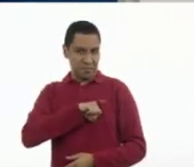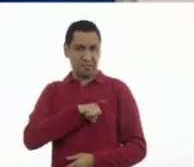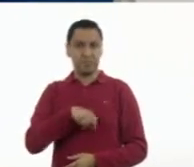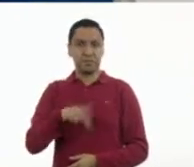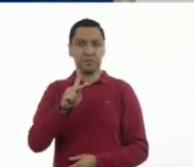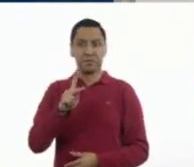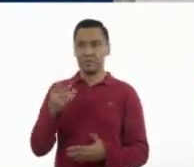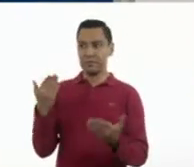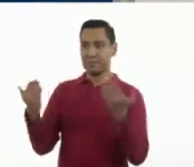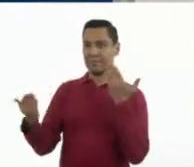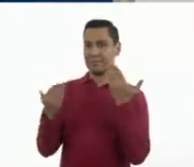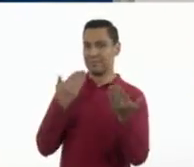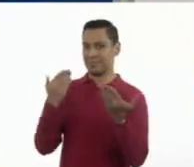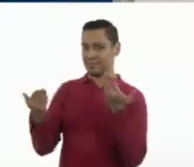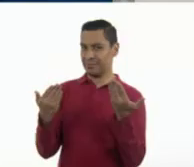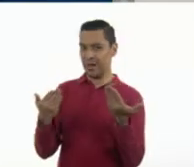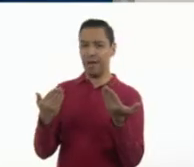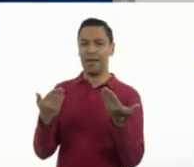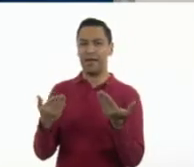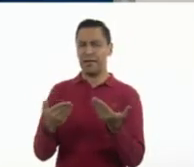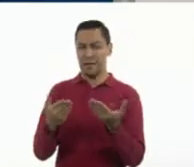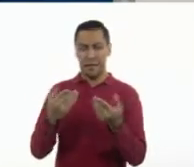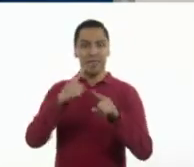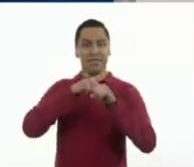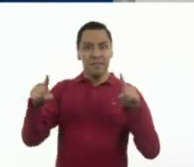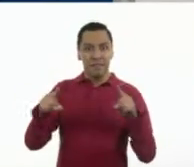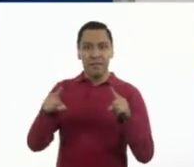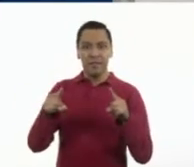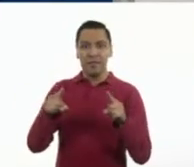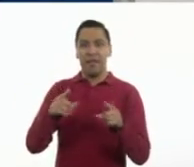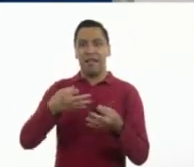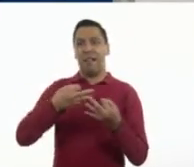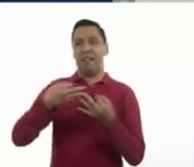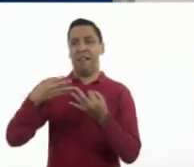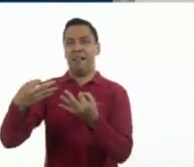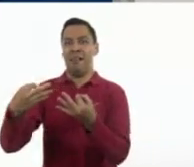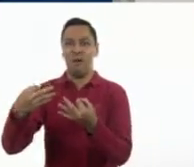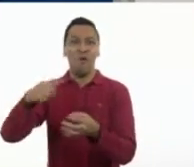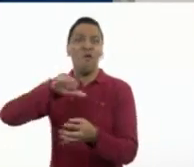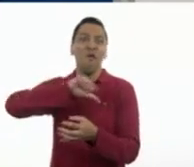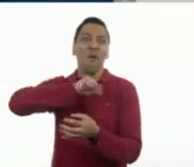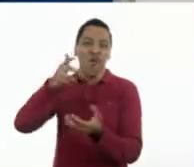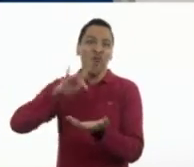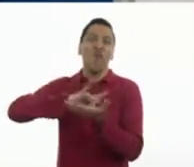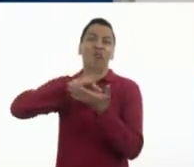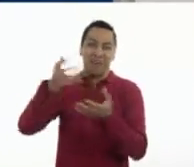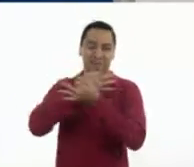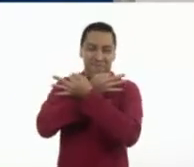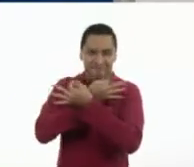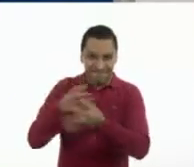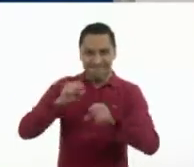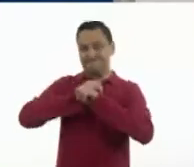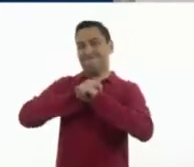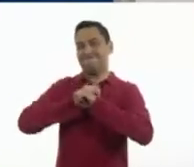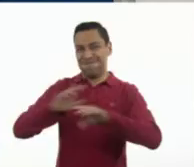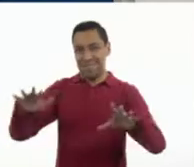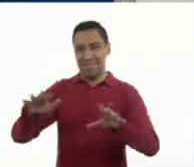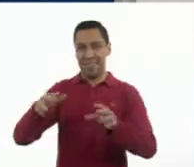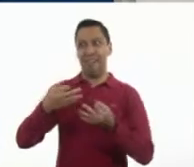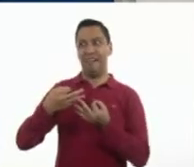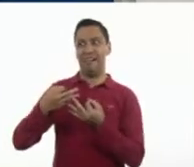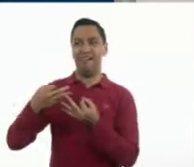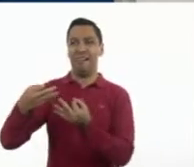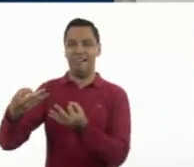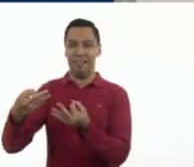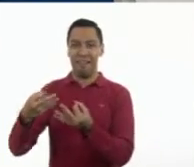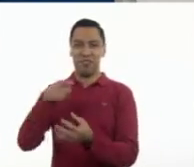esto, es que quiere decir que la publicidad está haciendo su trabajo. Pues su propósito es que tú no te olvides de ellas y